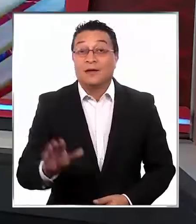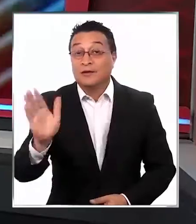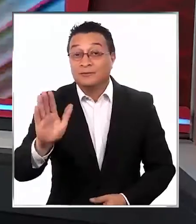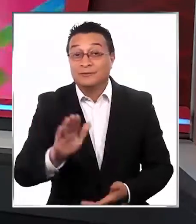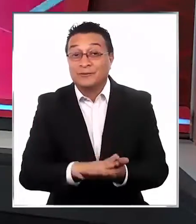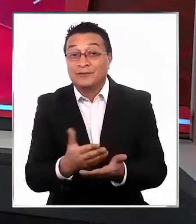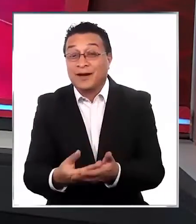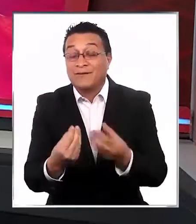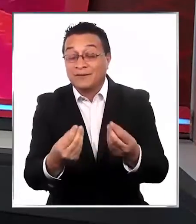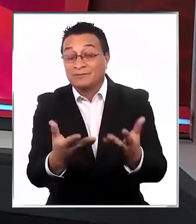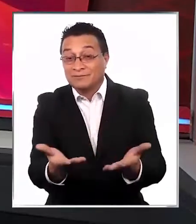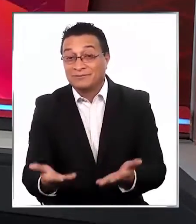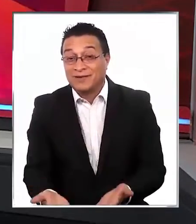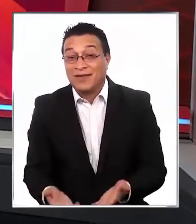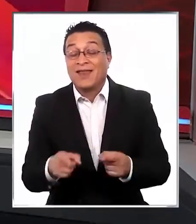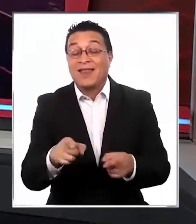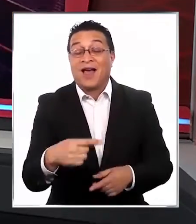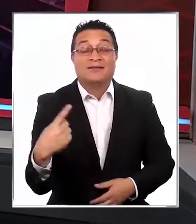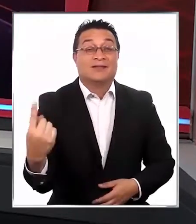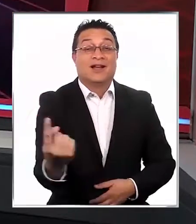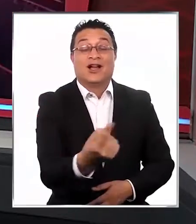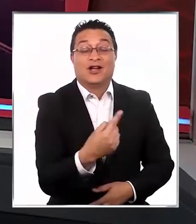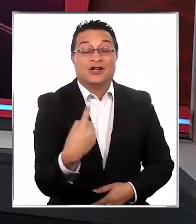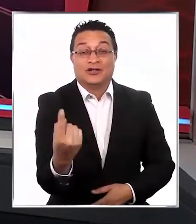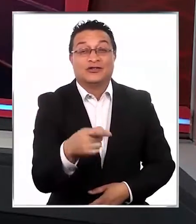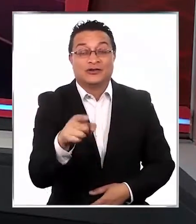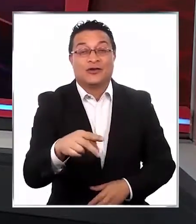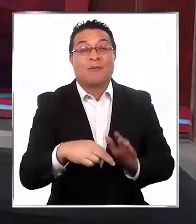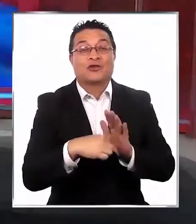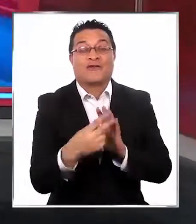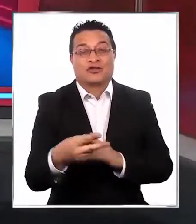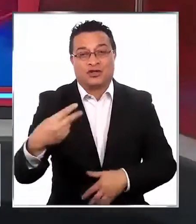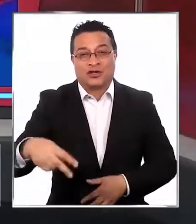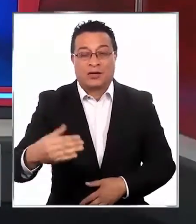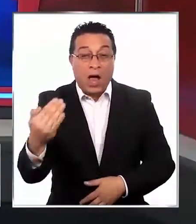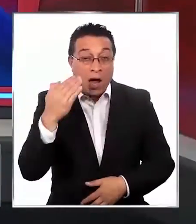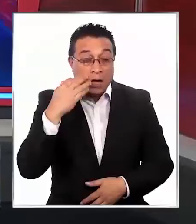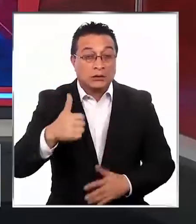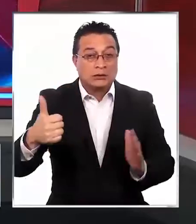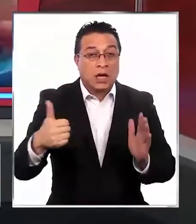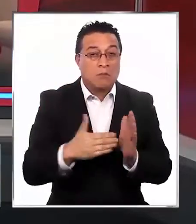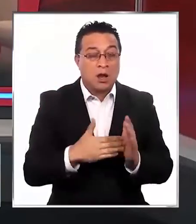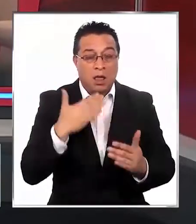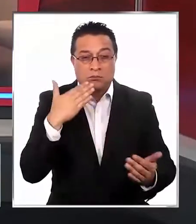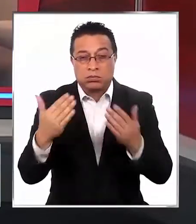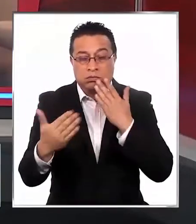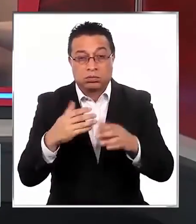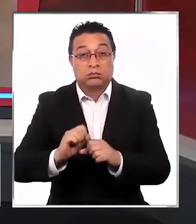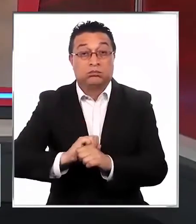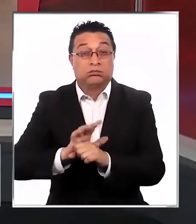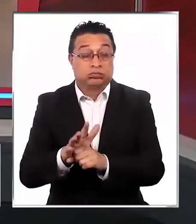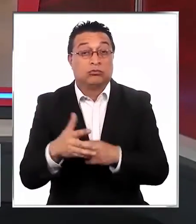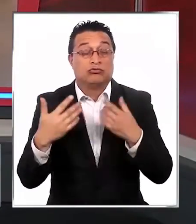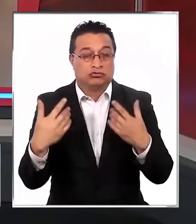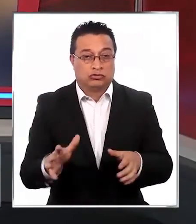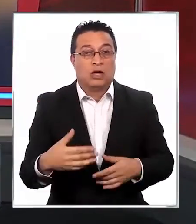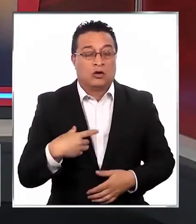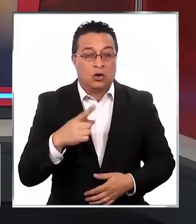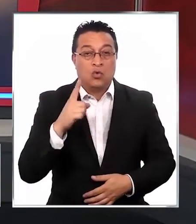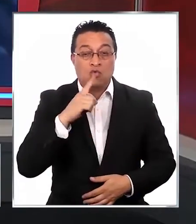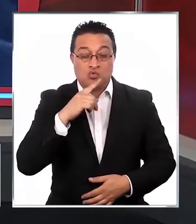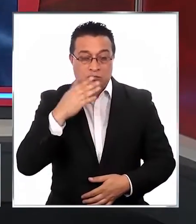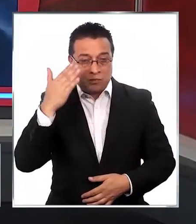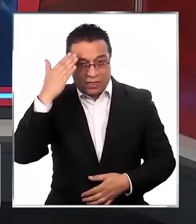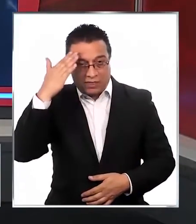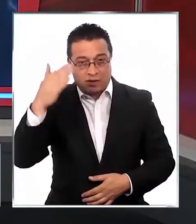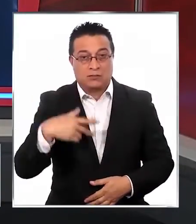¿Qué tal? ¿Cómo están ustedes? Les damos la bienvenida a Portavoz Noticias. Casi 6.000 contagios de COVID-19 se registraron en